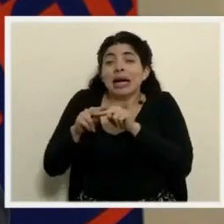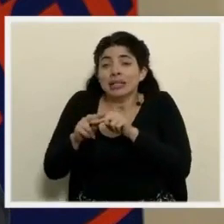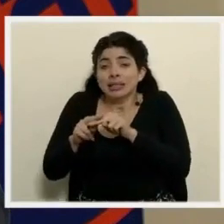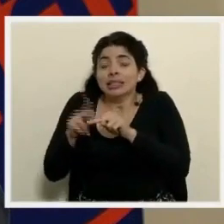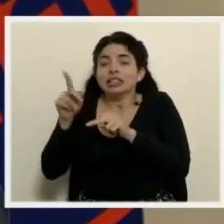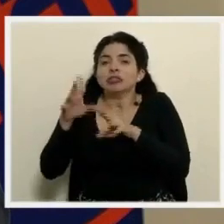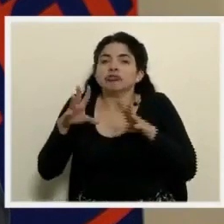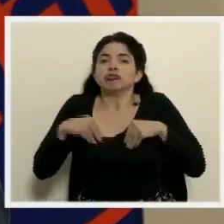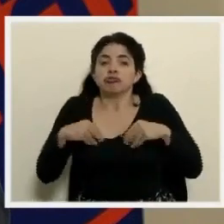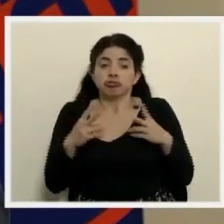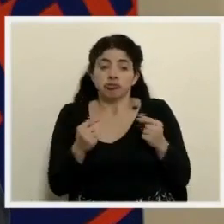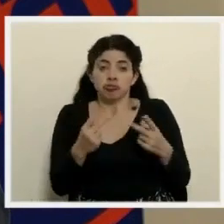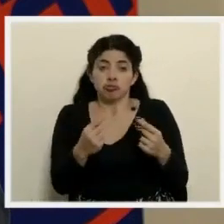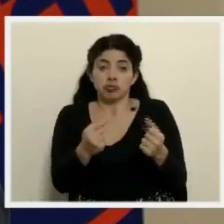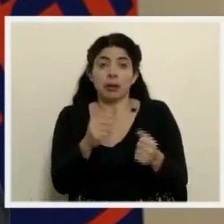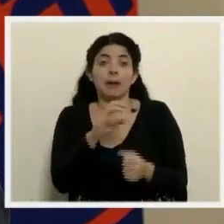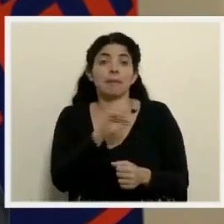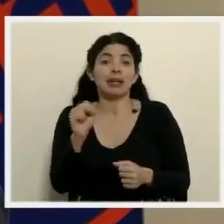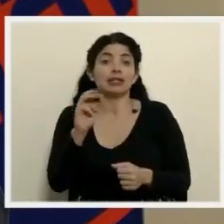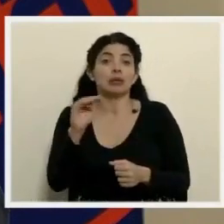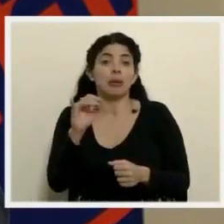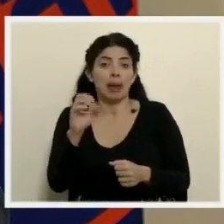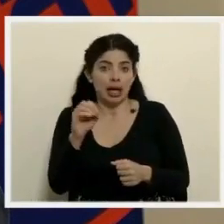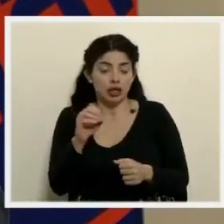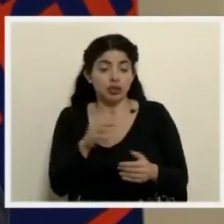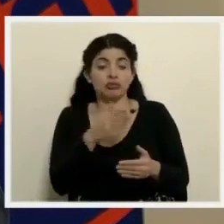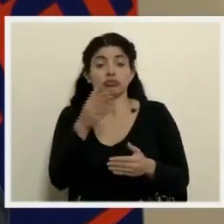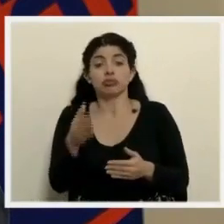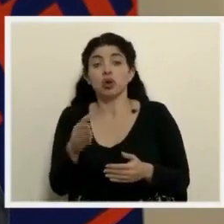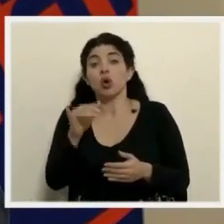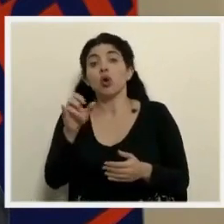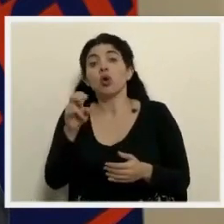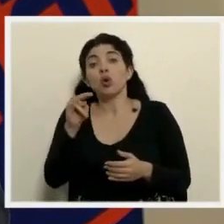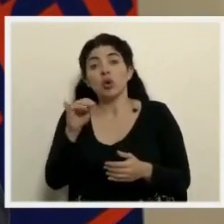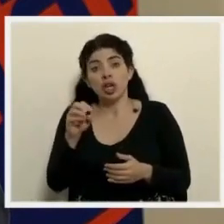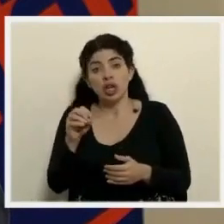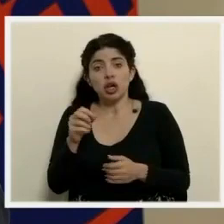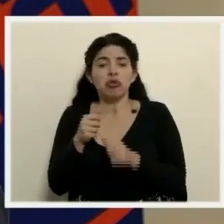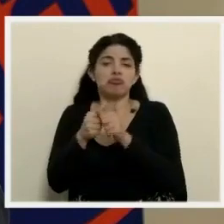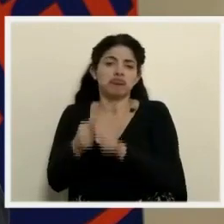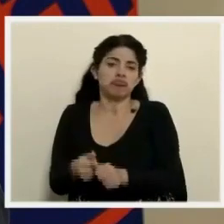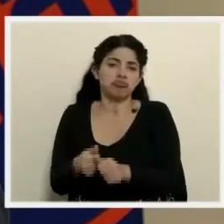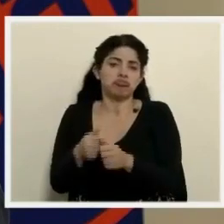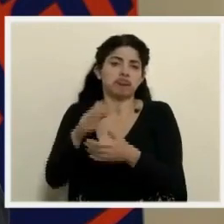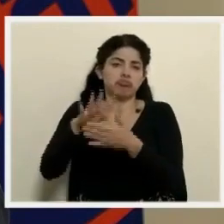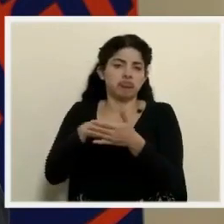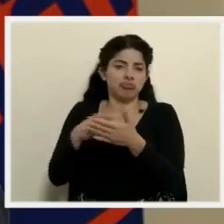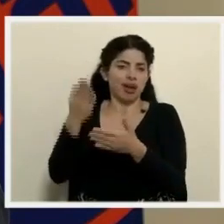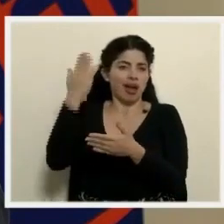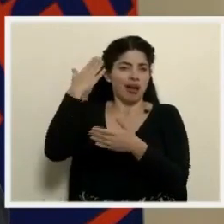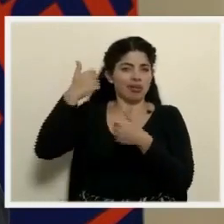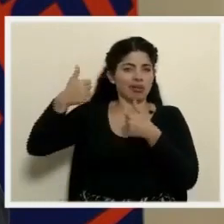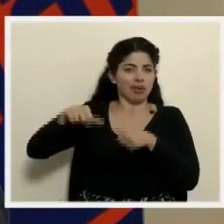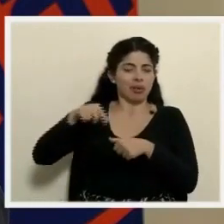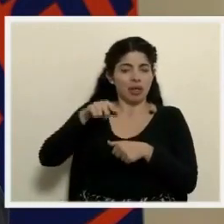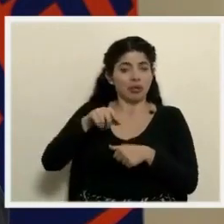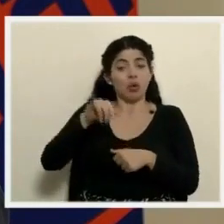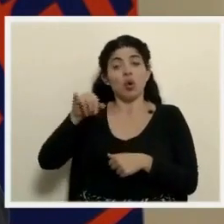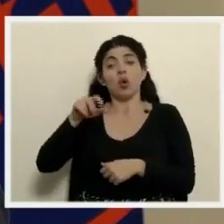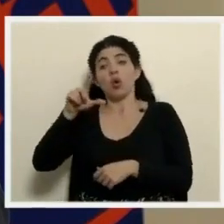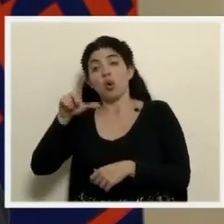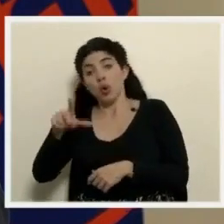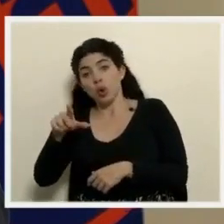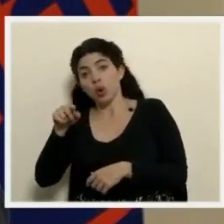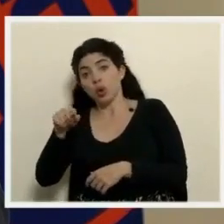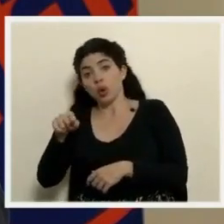proceso de aceleración para el mes de mayo. En junio seguiríamos ajustados al cronograma que se había pactado originalmente y para julio,